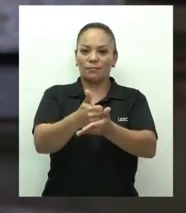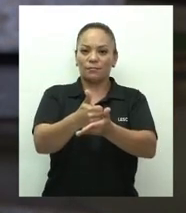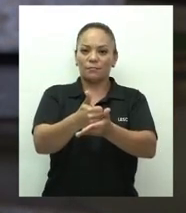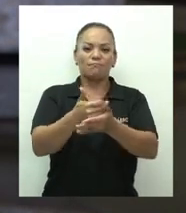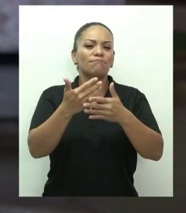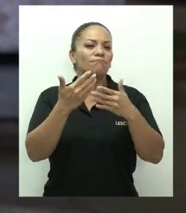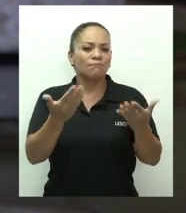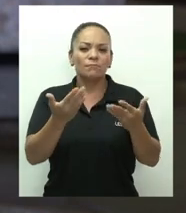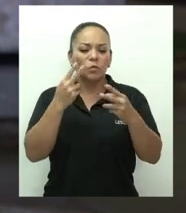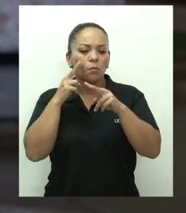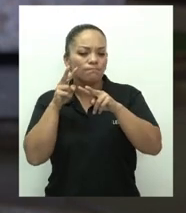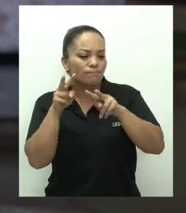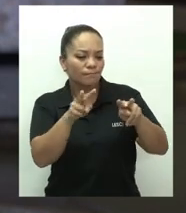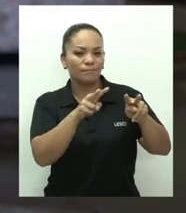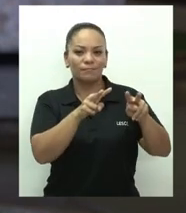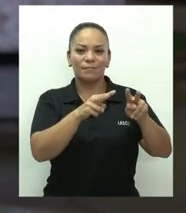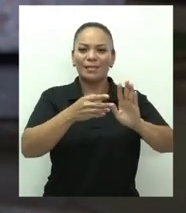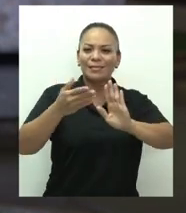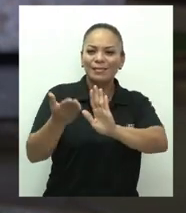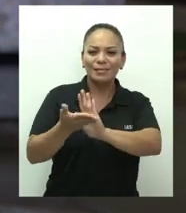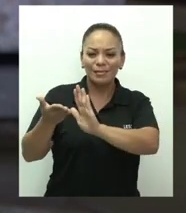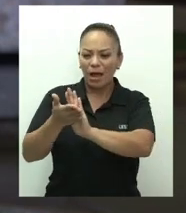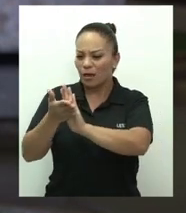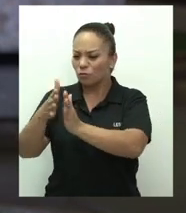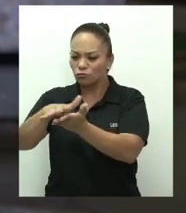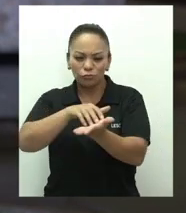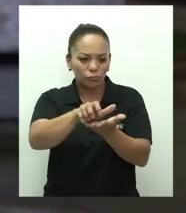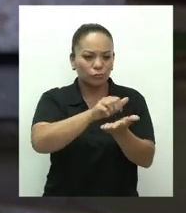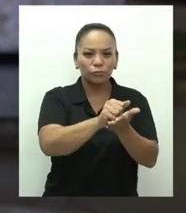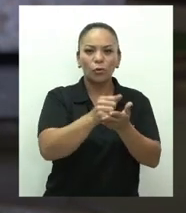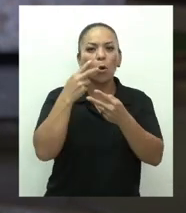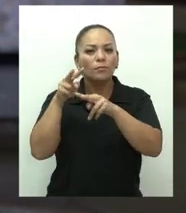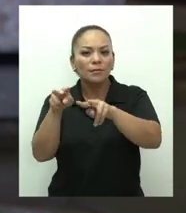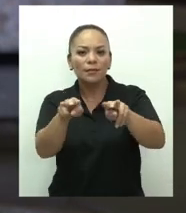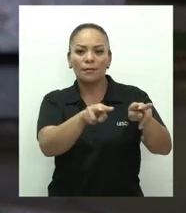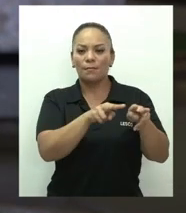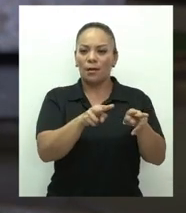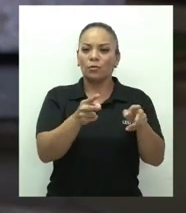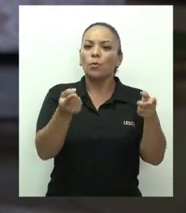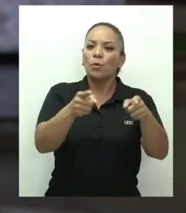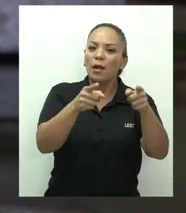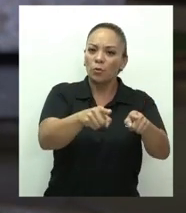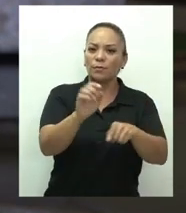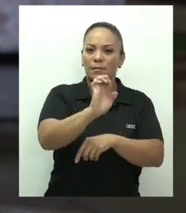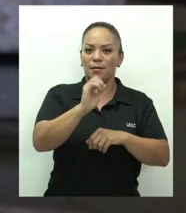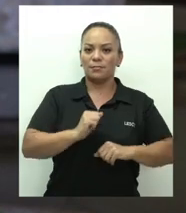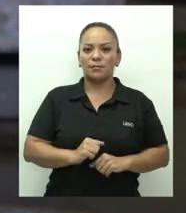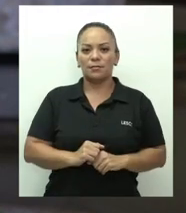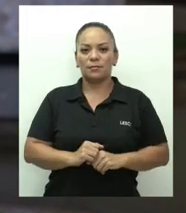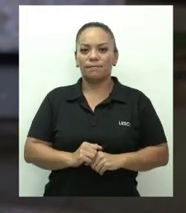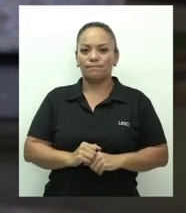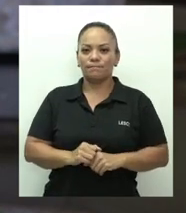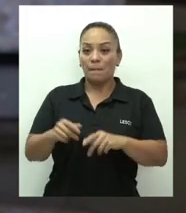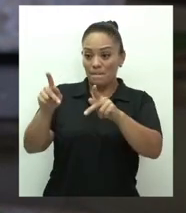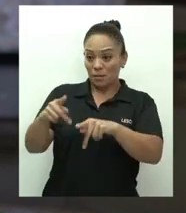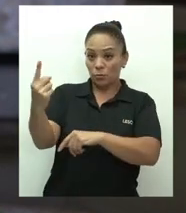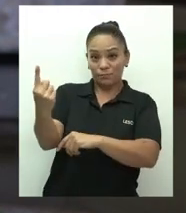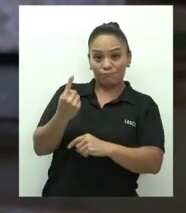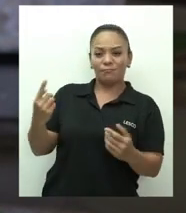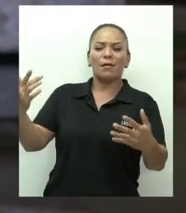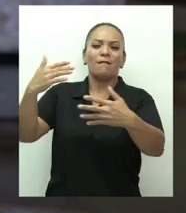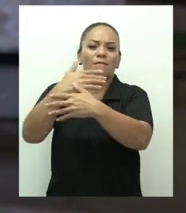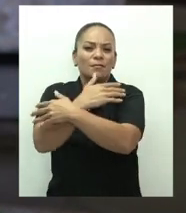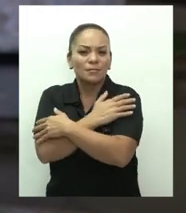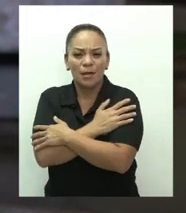palpando los daños, observando las causas de la emergencia, abrazando y escuchando a los afectados,